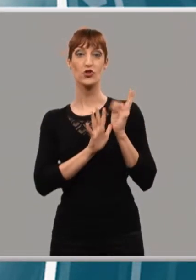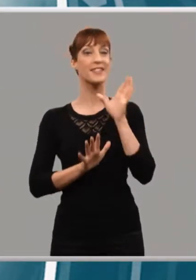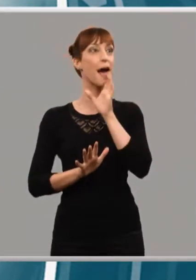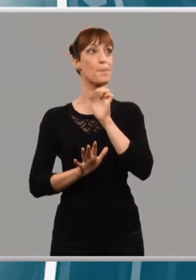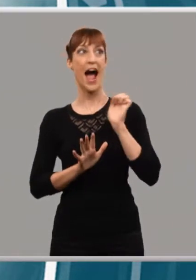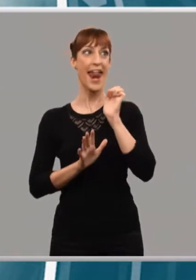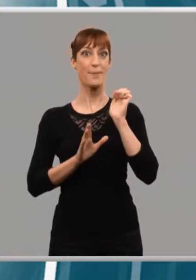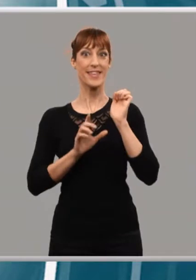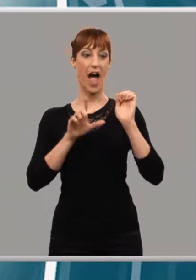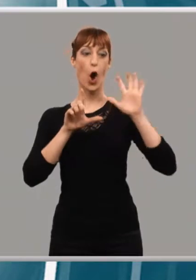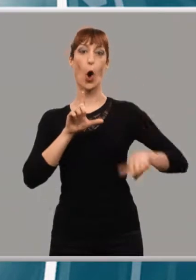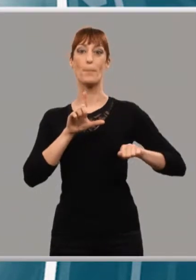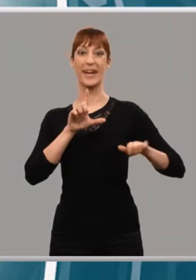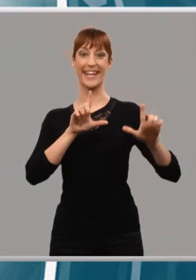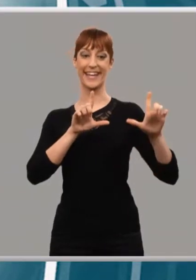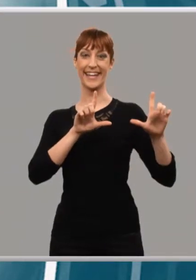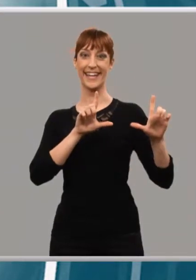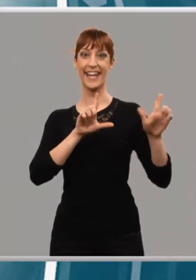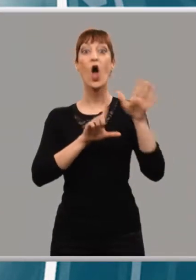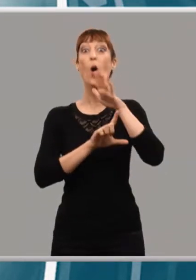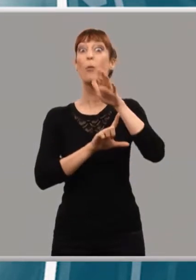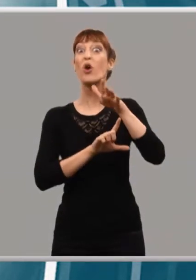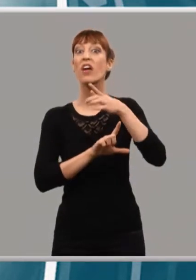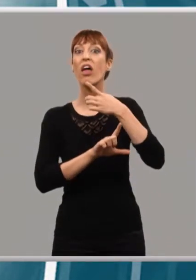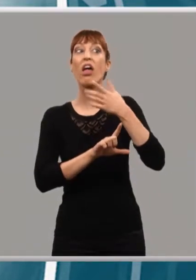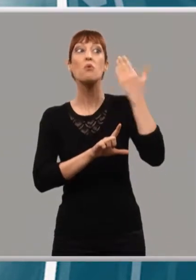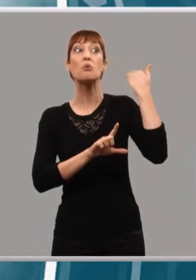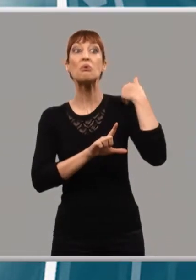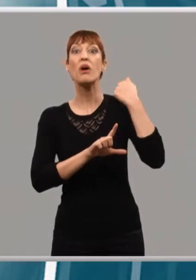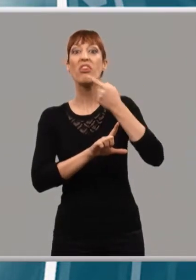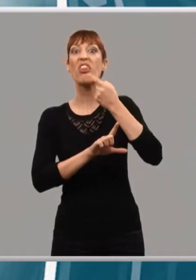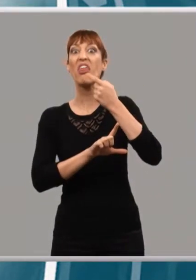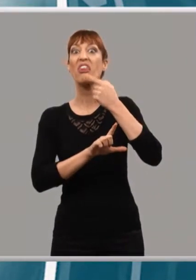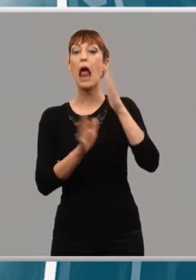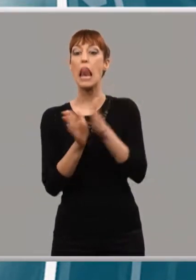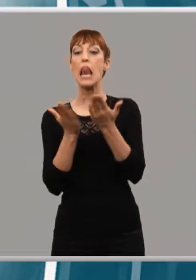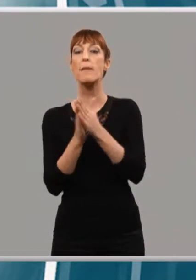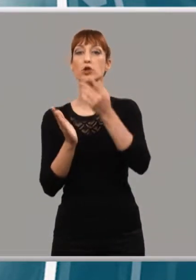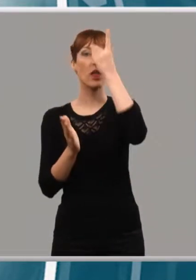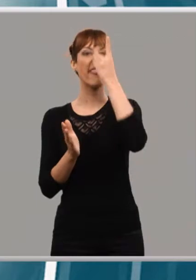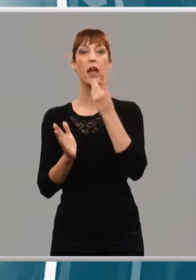porque los libros iban a ser tecnológicos o no serían.